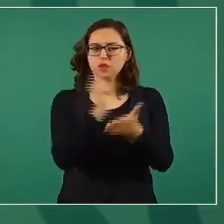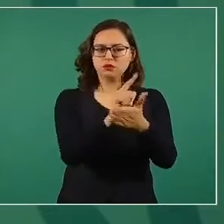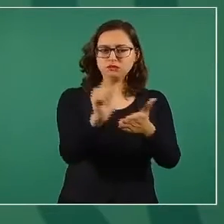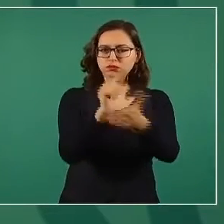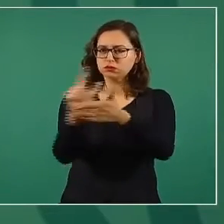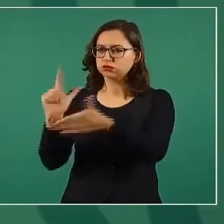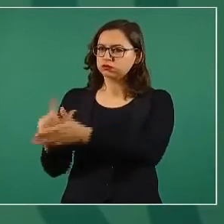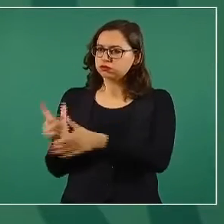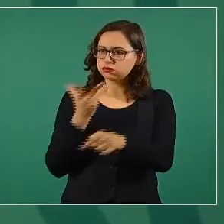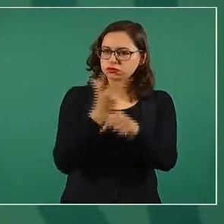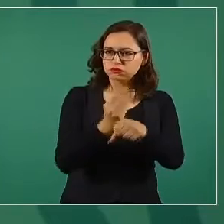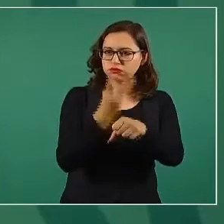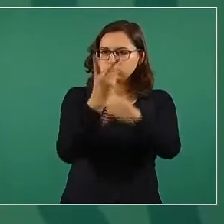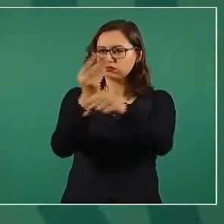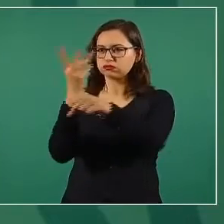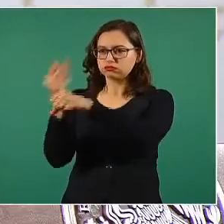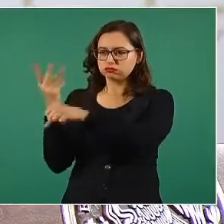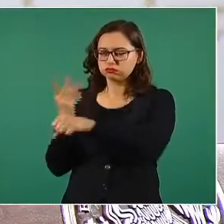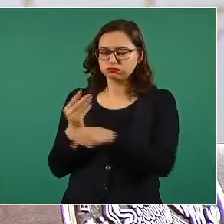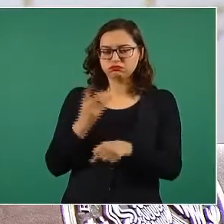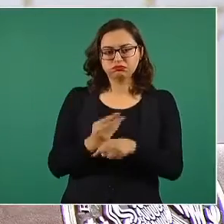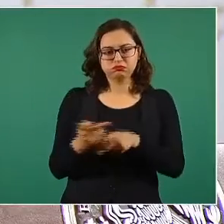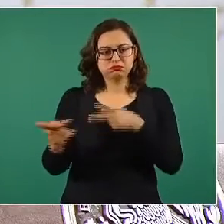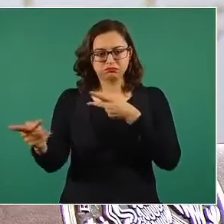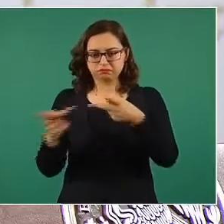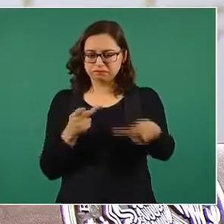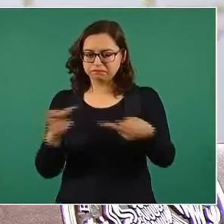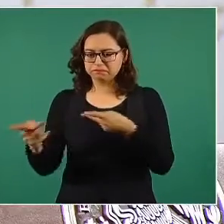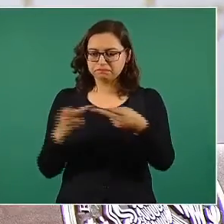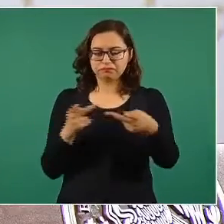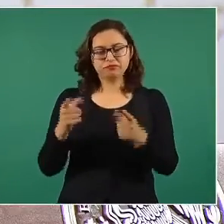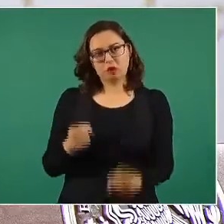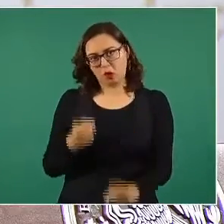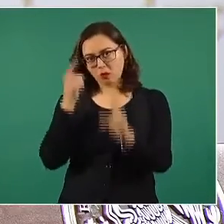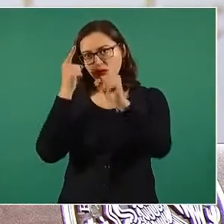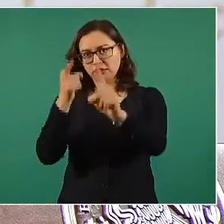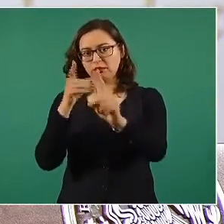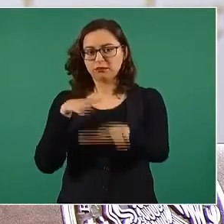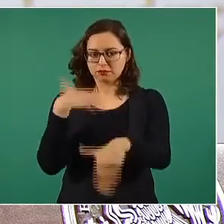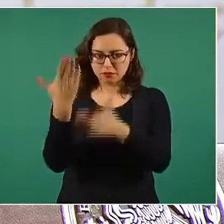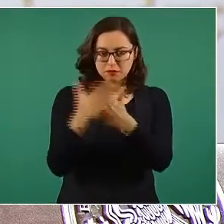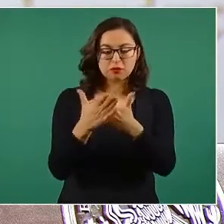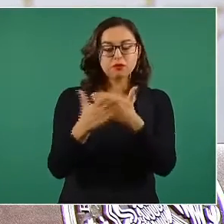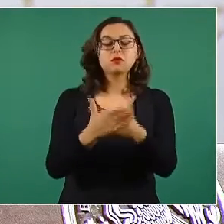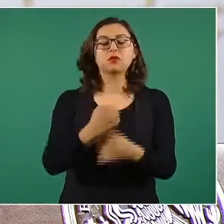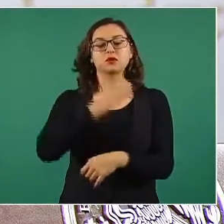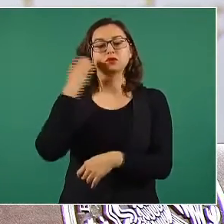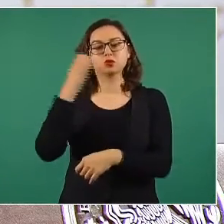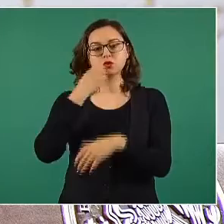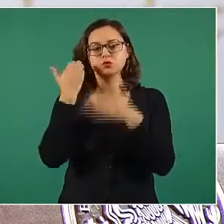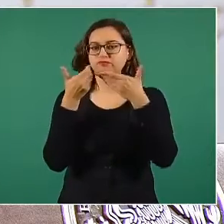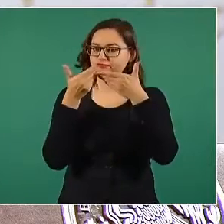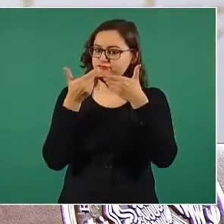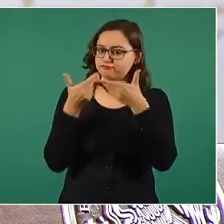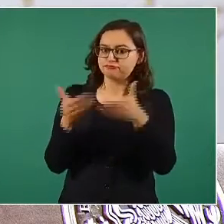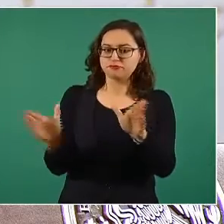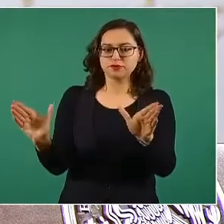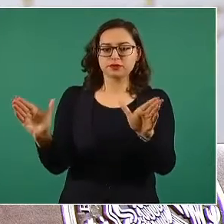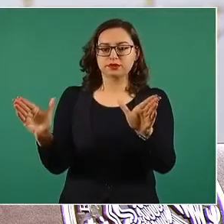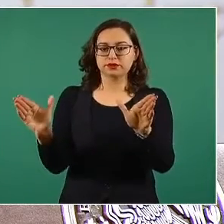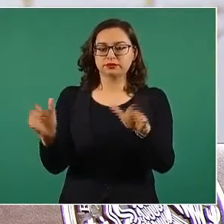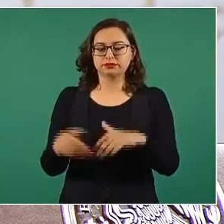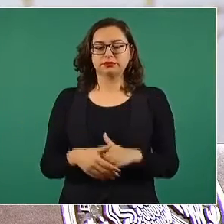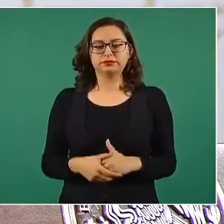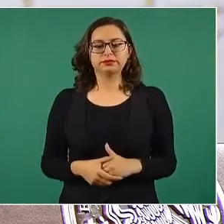rehabilitándolas, preparándonos con ese propósito y